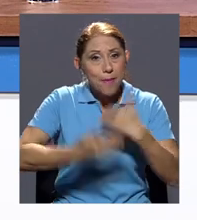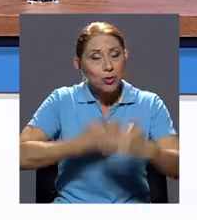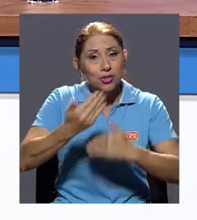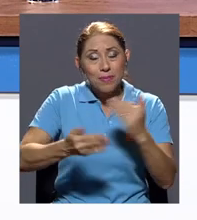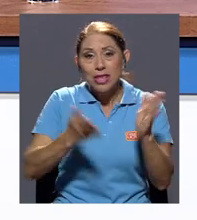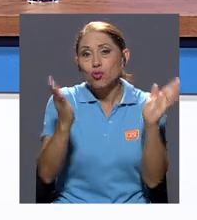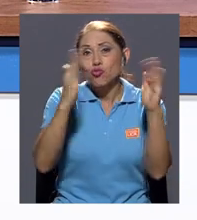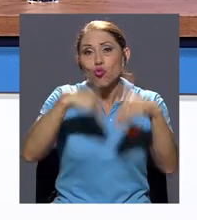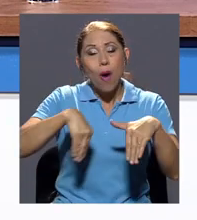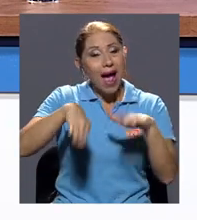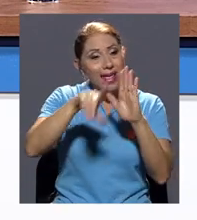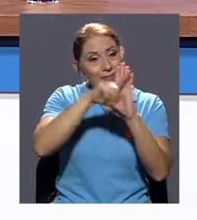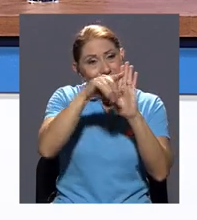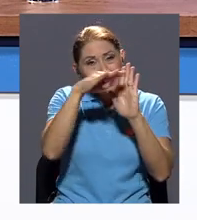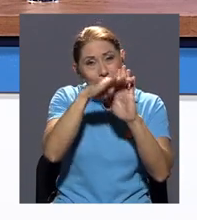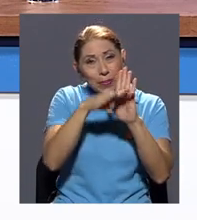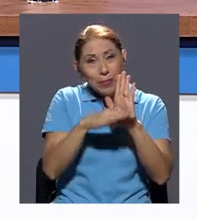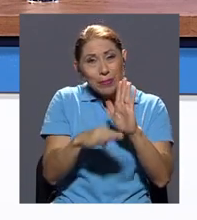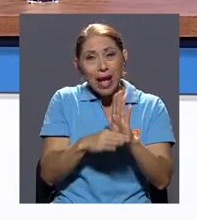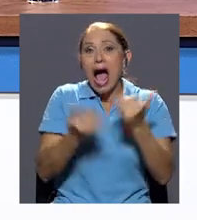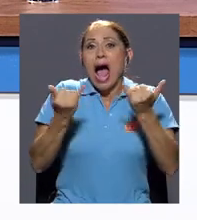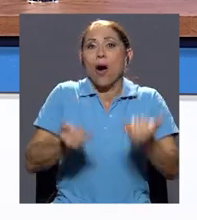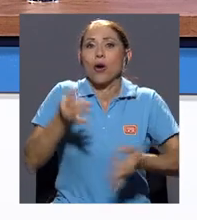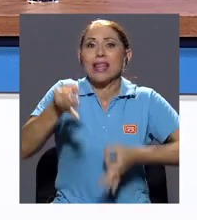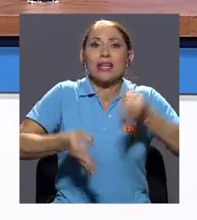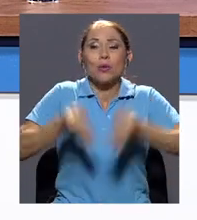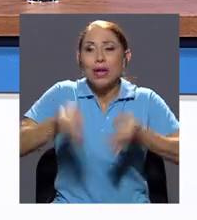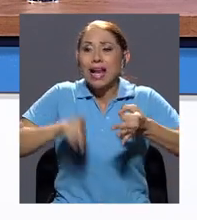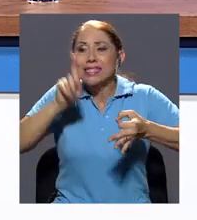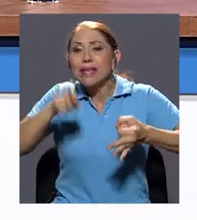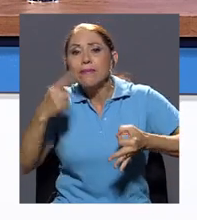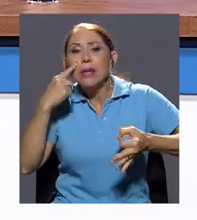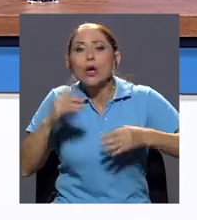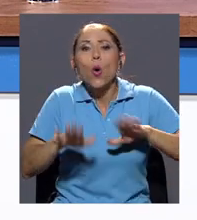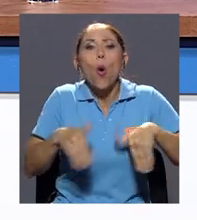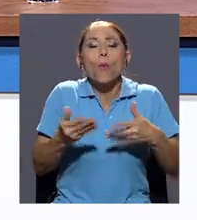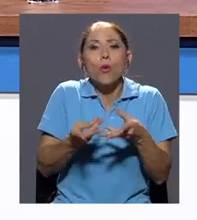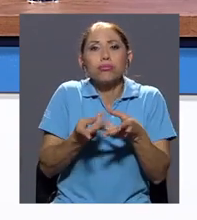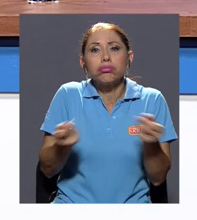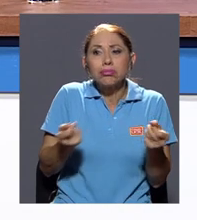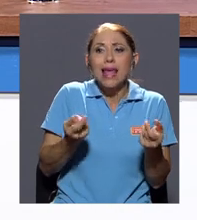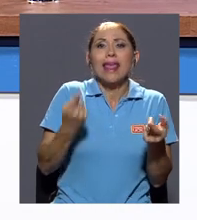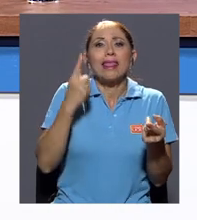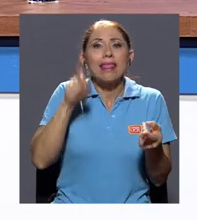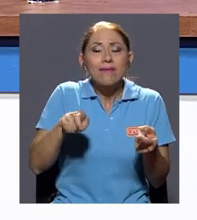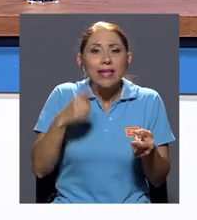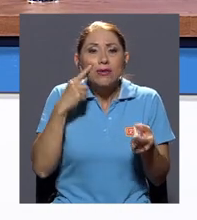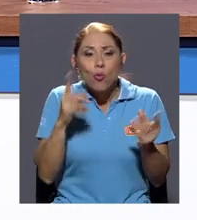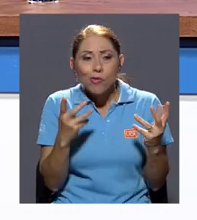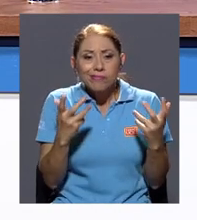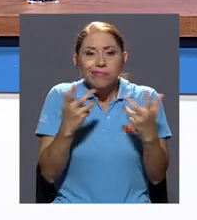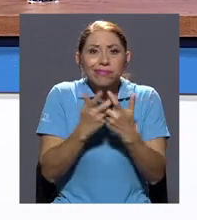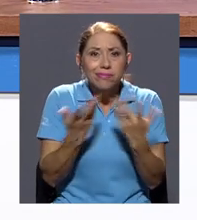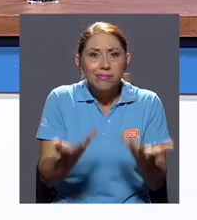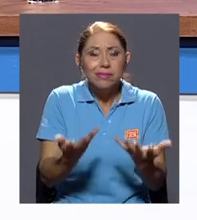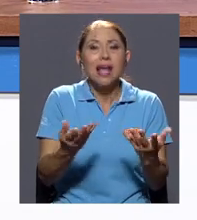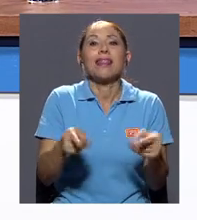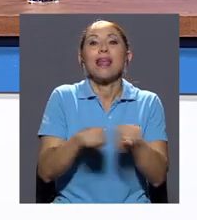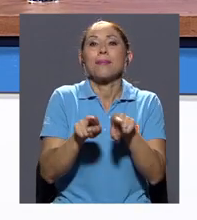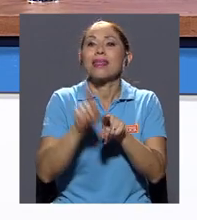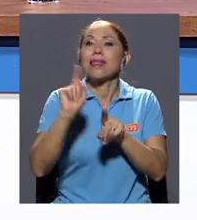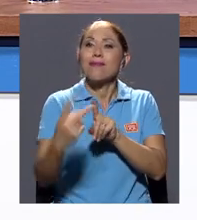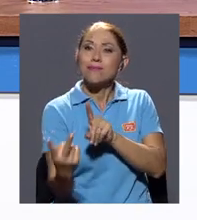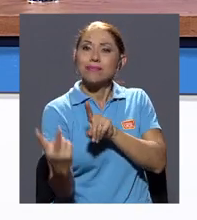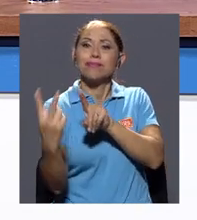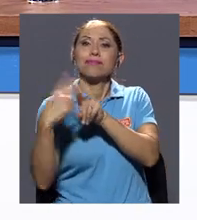justicia tienen que llenar, tienen que llenar vacíos, tienen que llenar normas contradictorias y tienen que articular normas internacionales con la